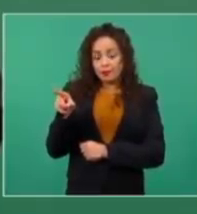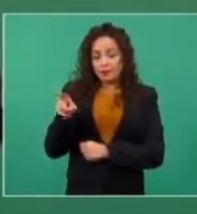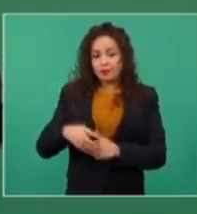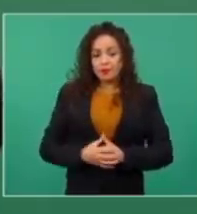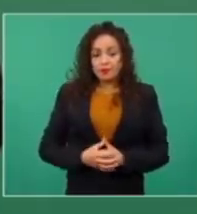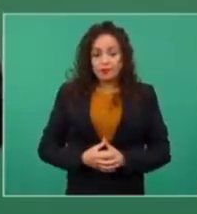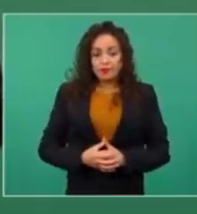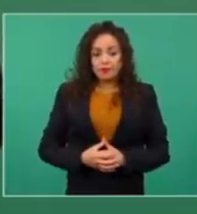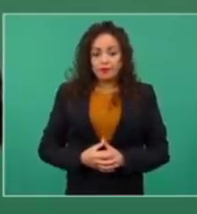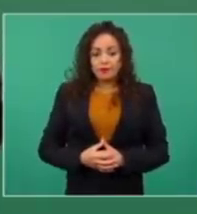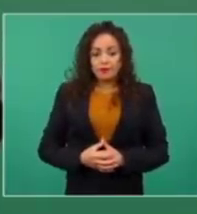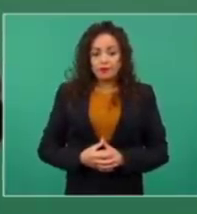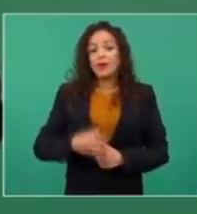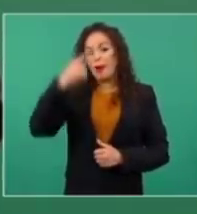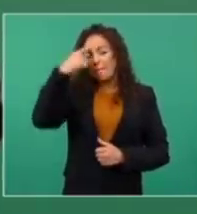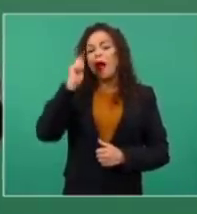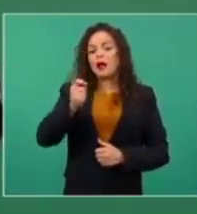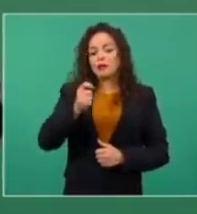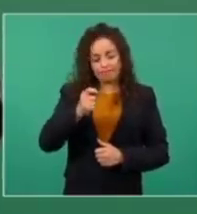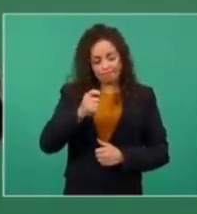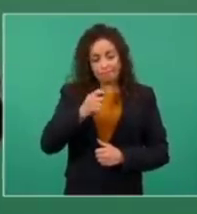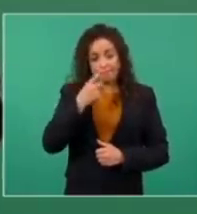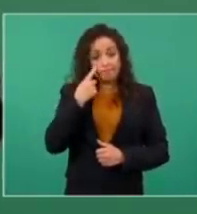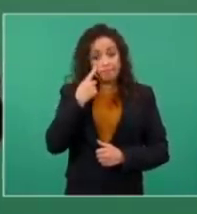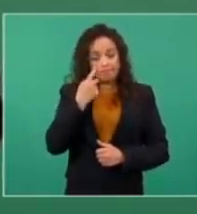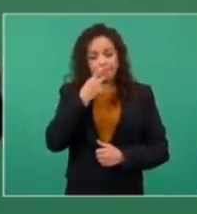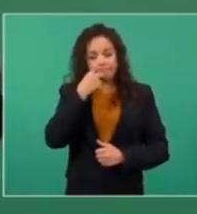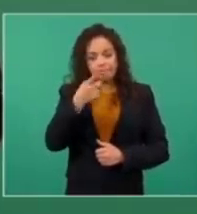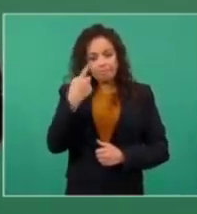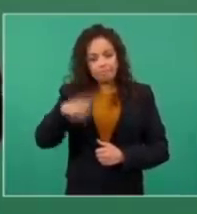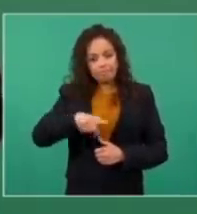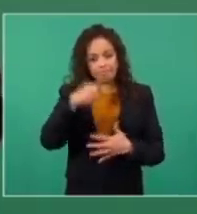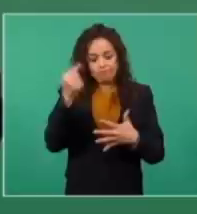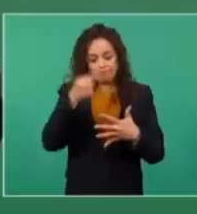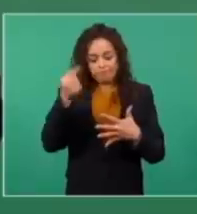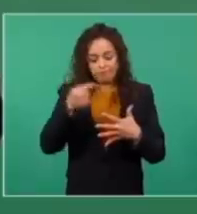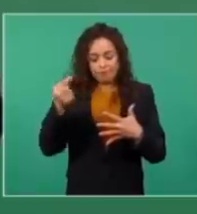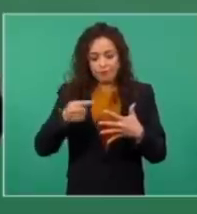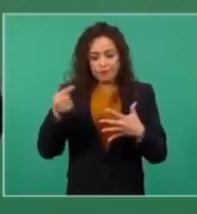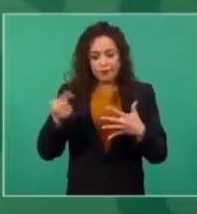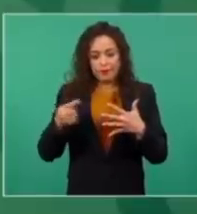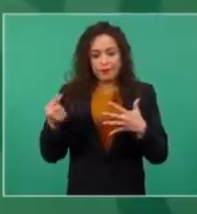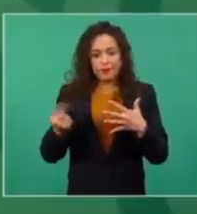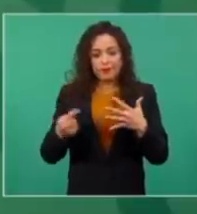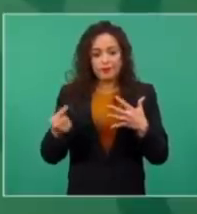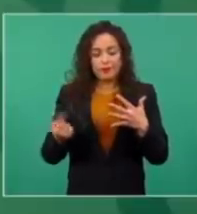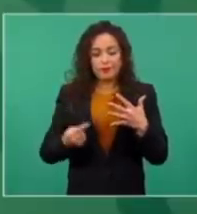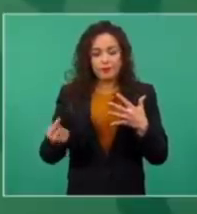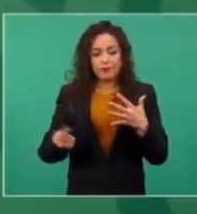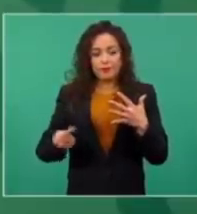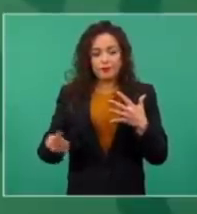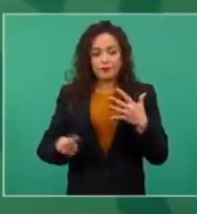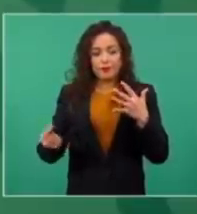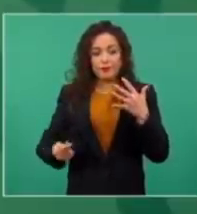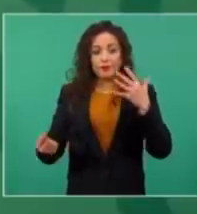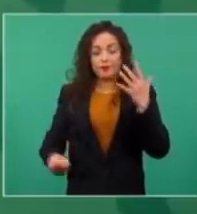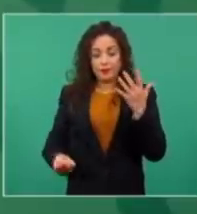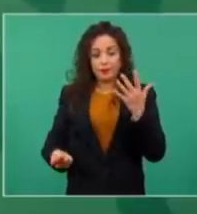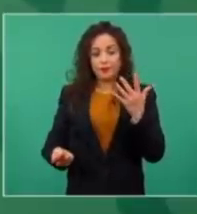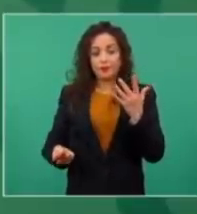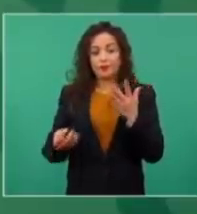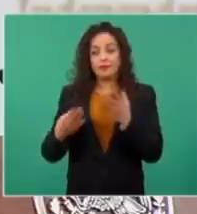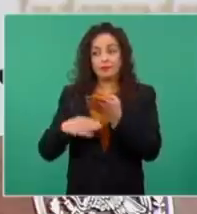Para darle instrucciones, darle instrucciones de que me desaforaran.